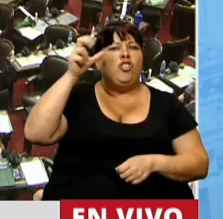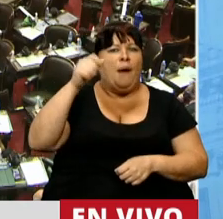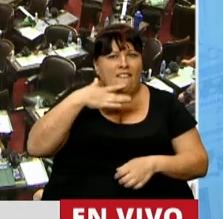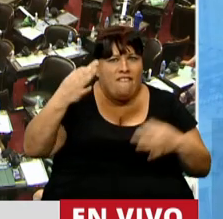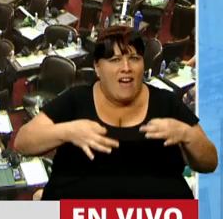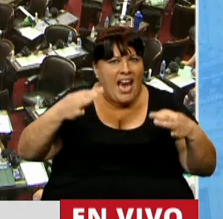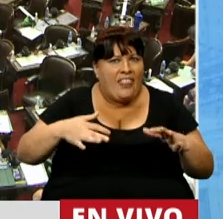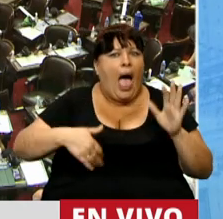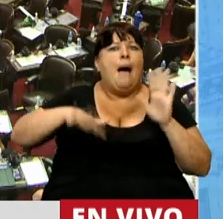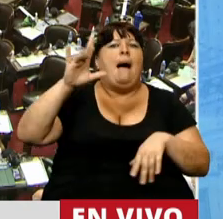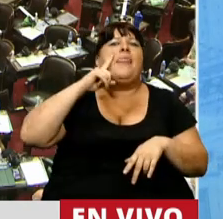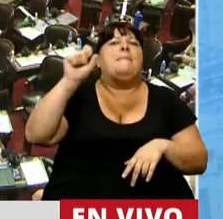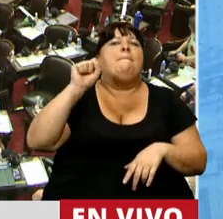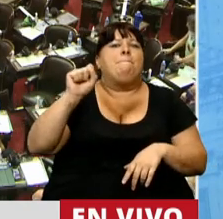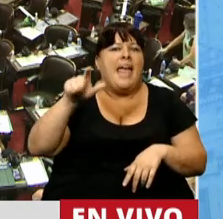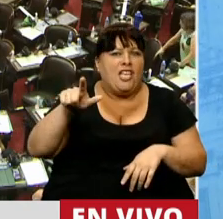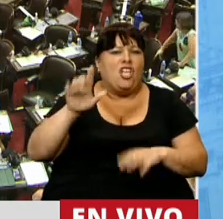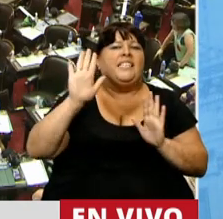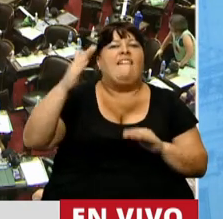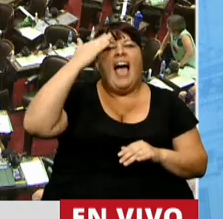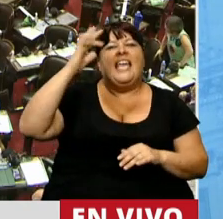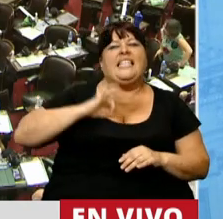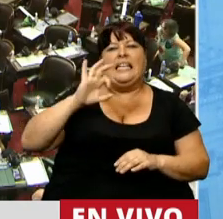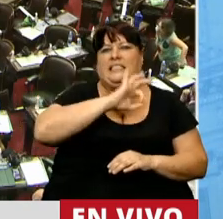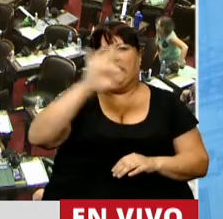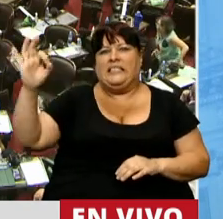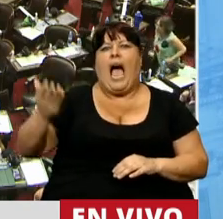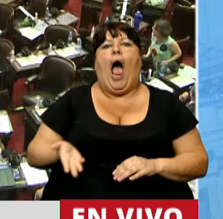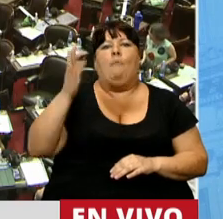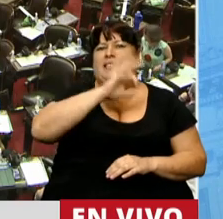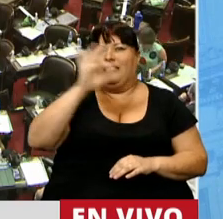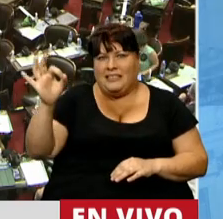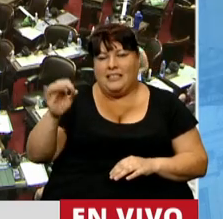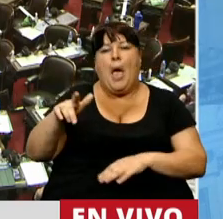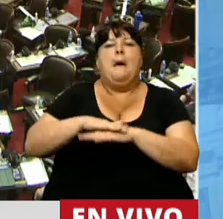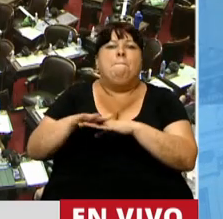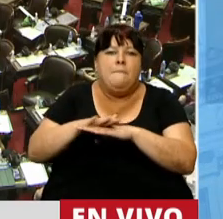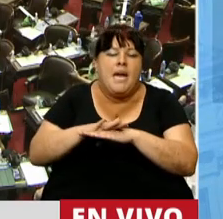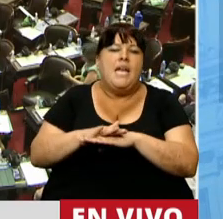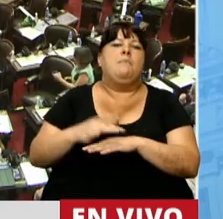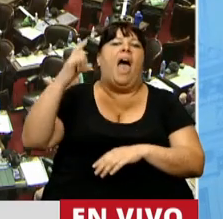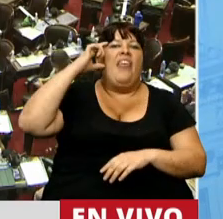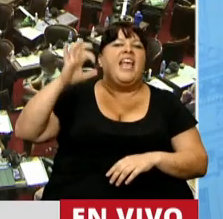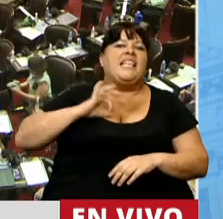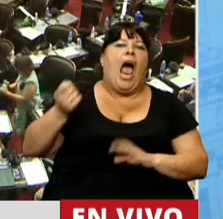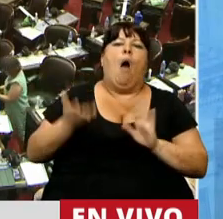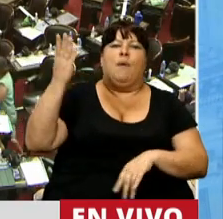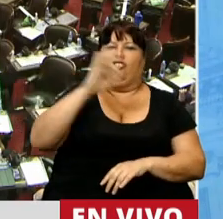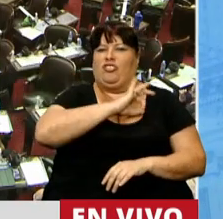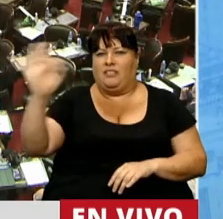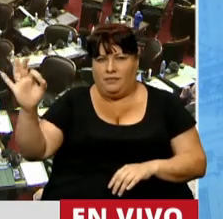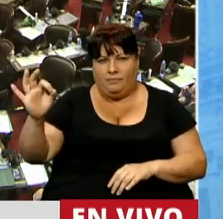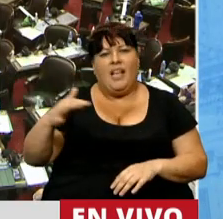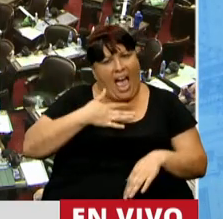que los más de mil pesos estuvieron 15 años sin cobrar aumento, y los de las mínimas estuvieron 10 años sin cobrar aumento.